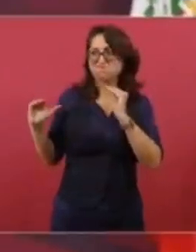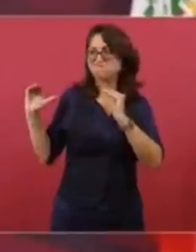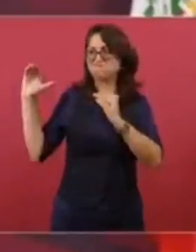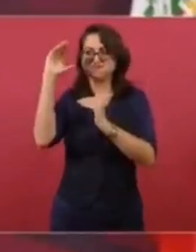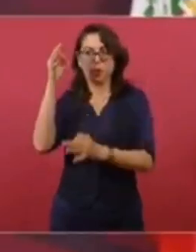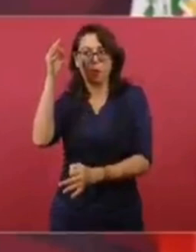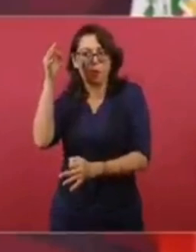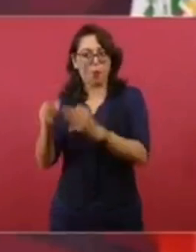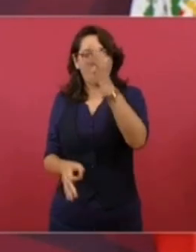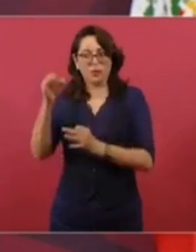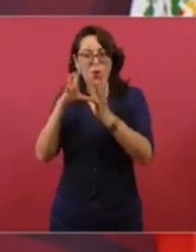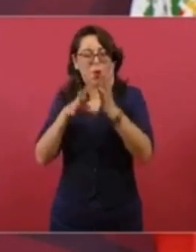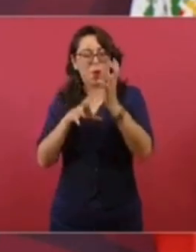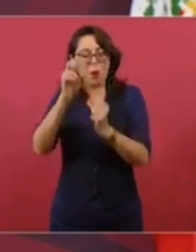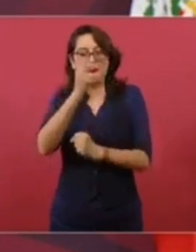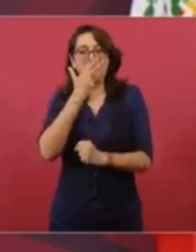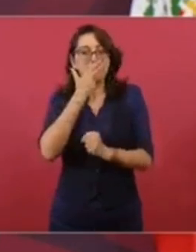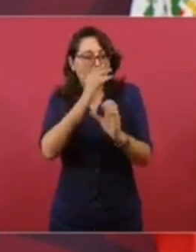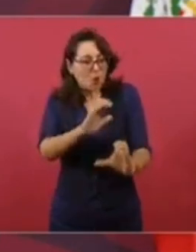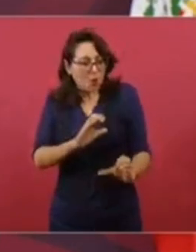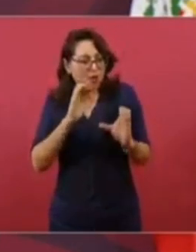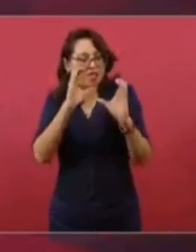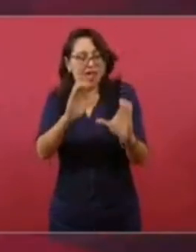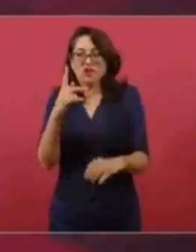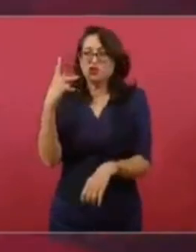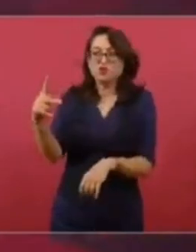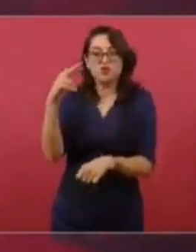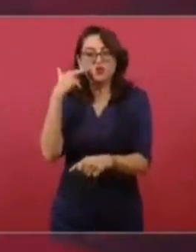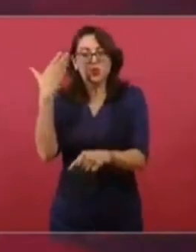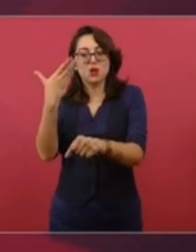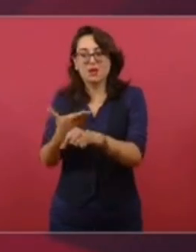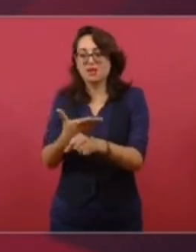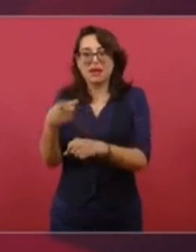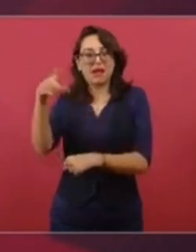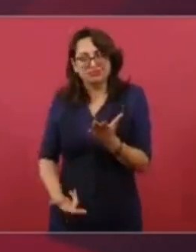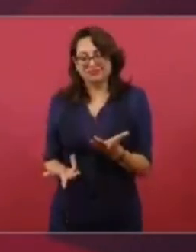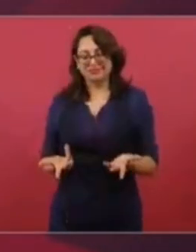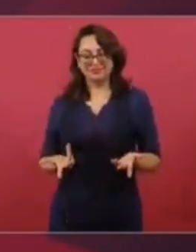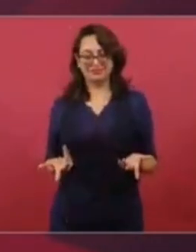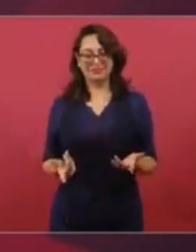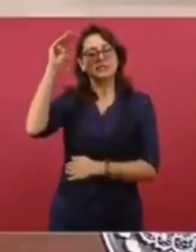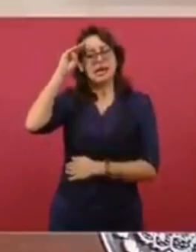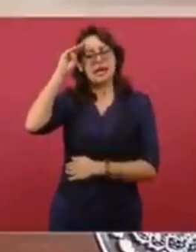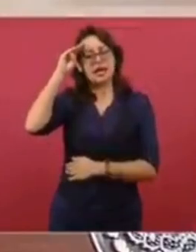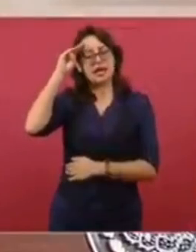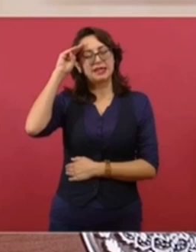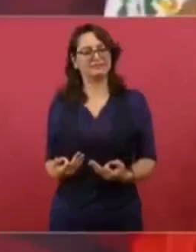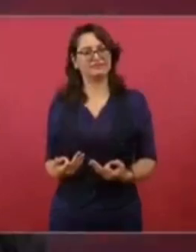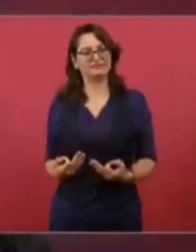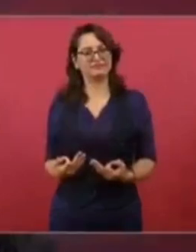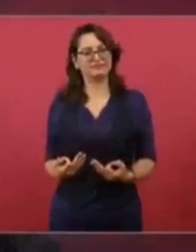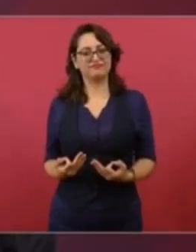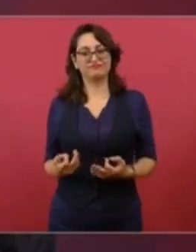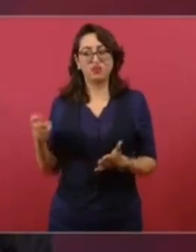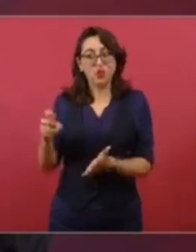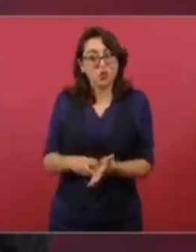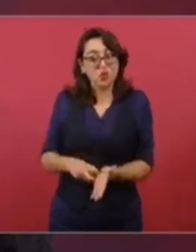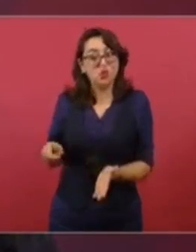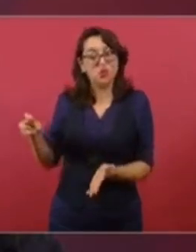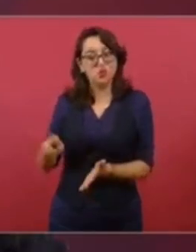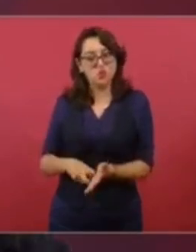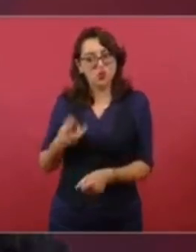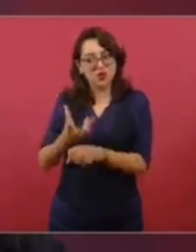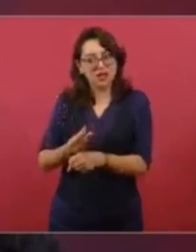de cuidar de que no se viole la Constitución, en un acto de sensatez, rectifiquen. Es de sabios